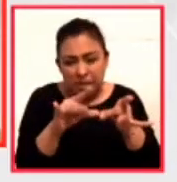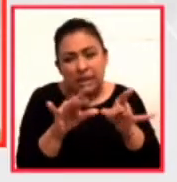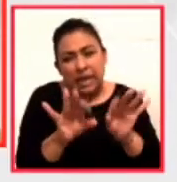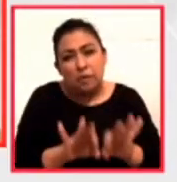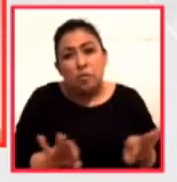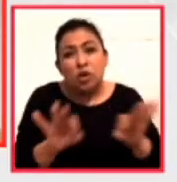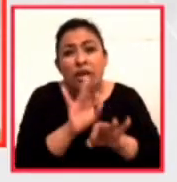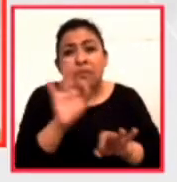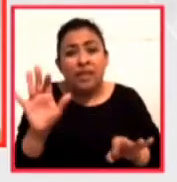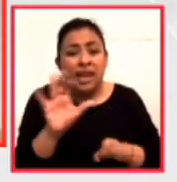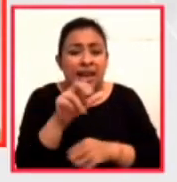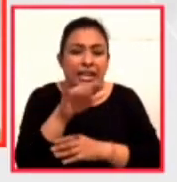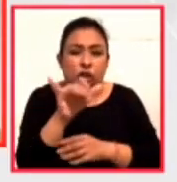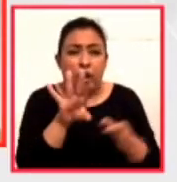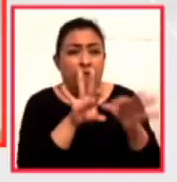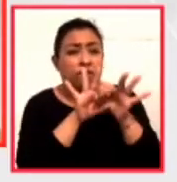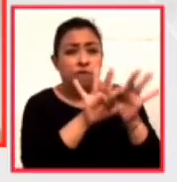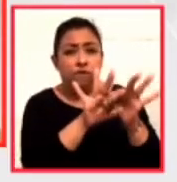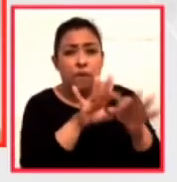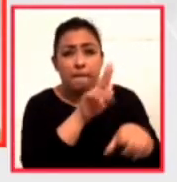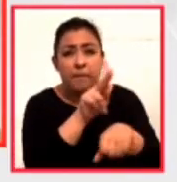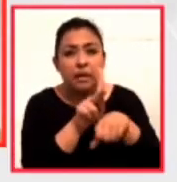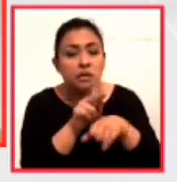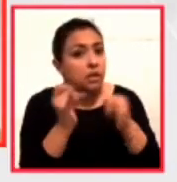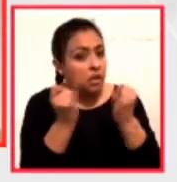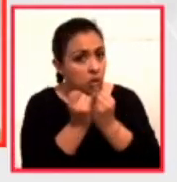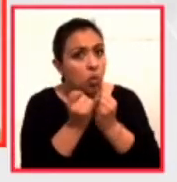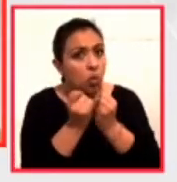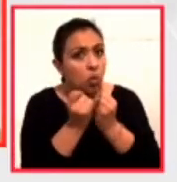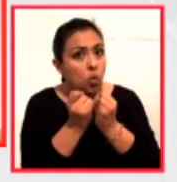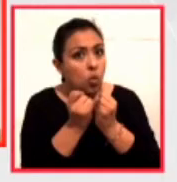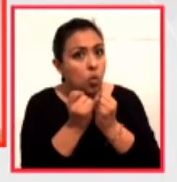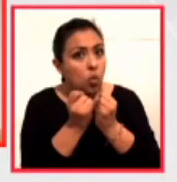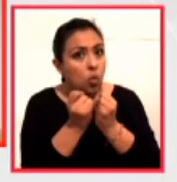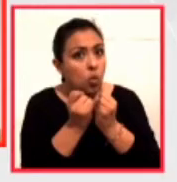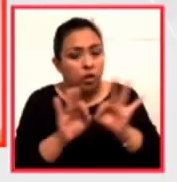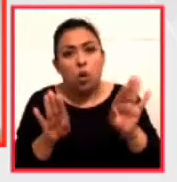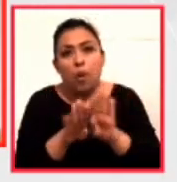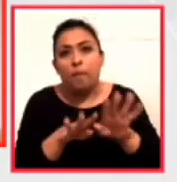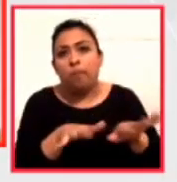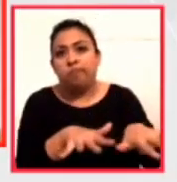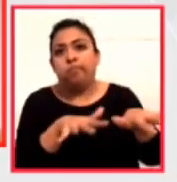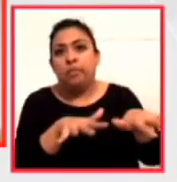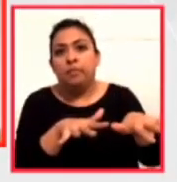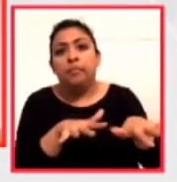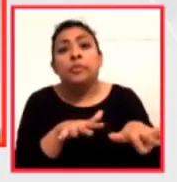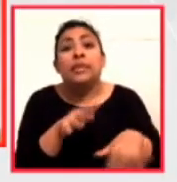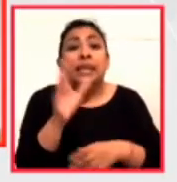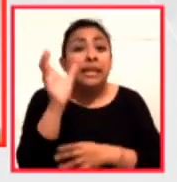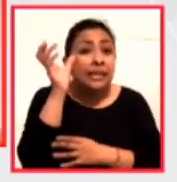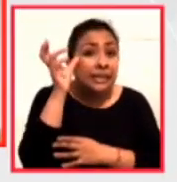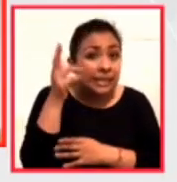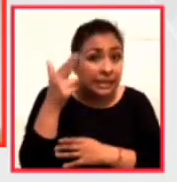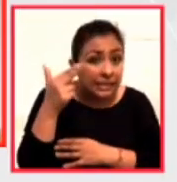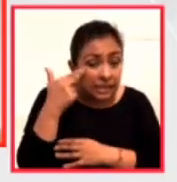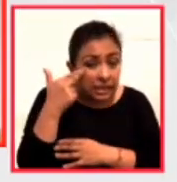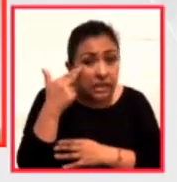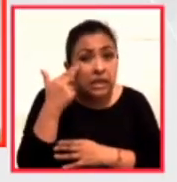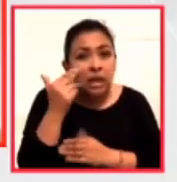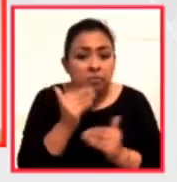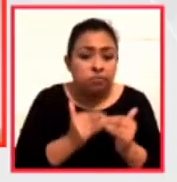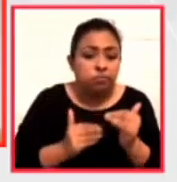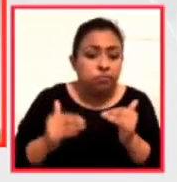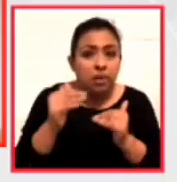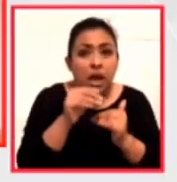nacionalismo también tiene un impacto, hay que decirlo. Si China se va a superponer a la